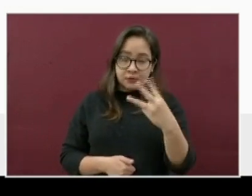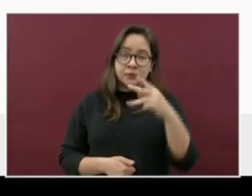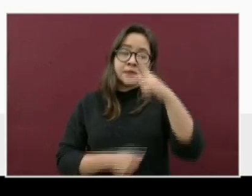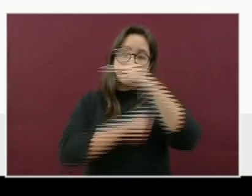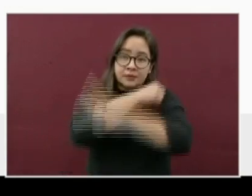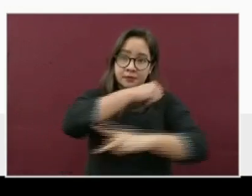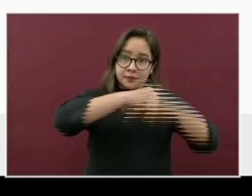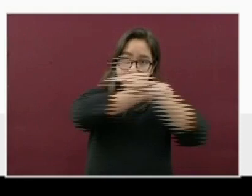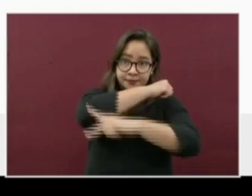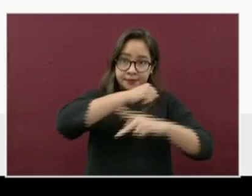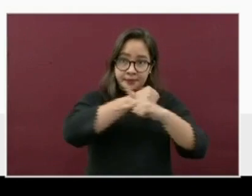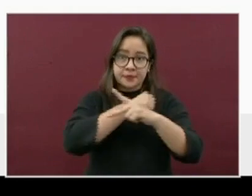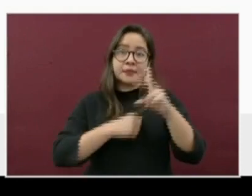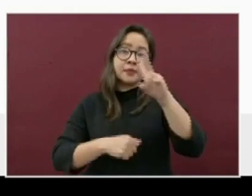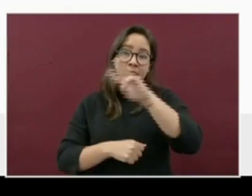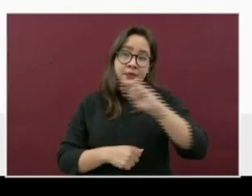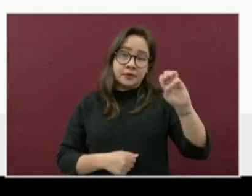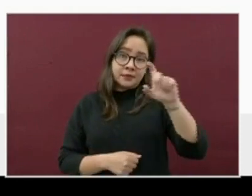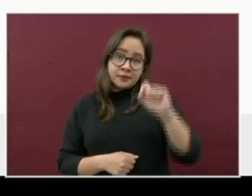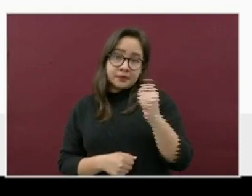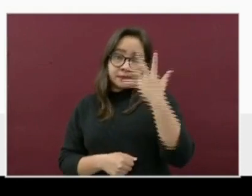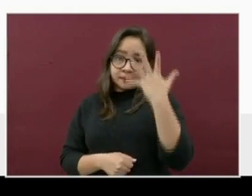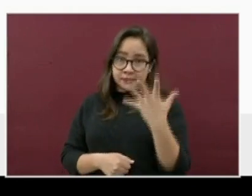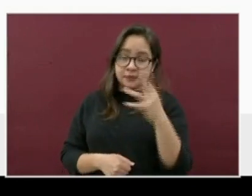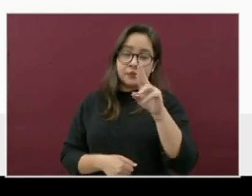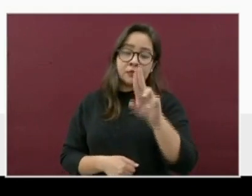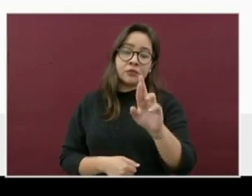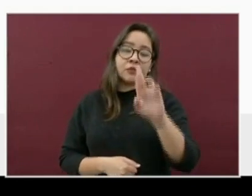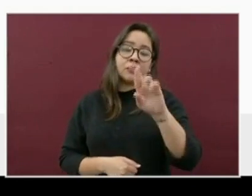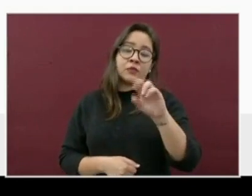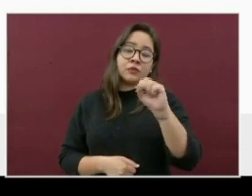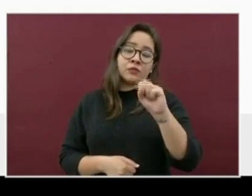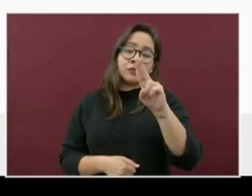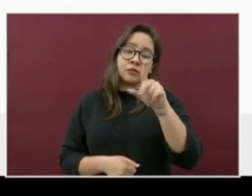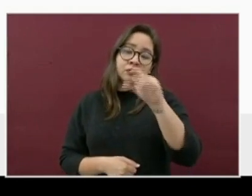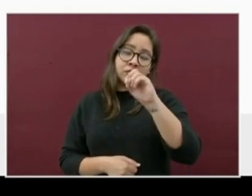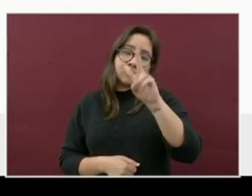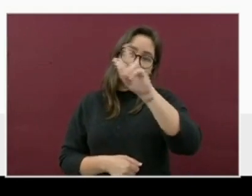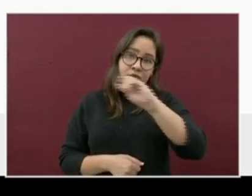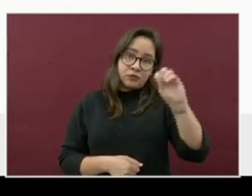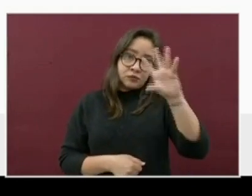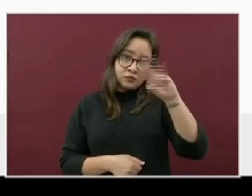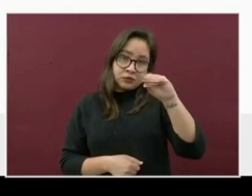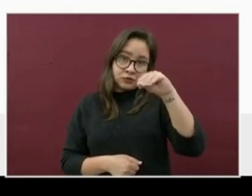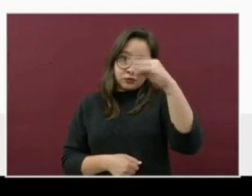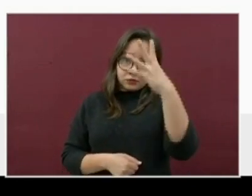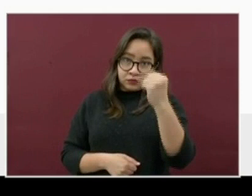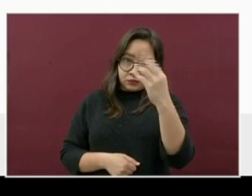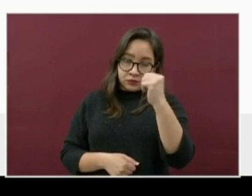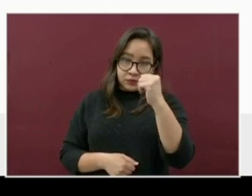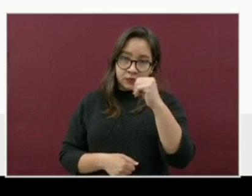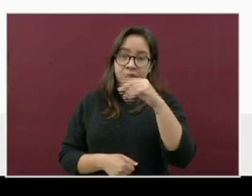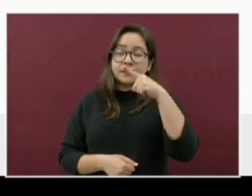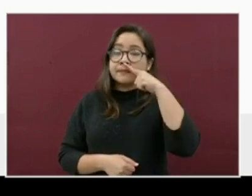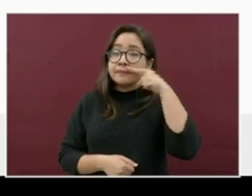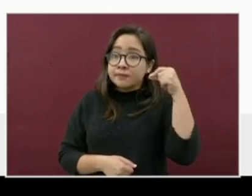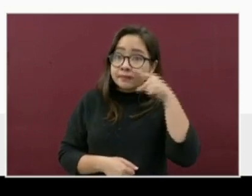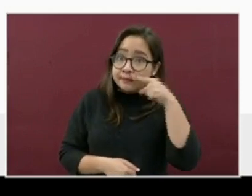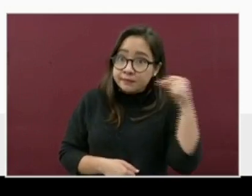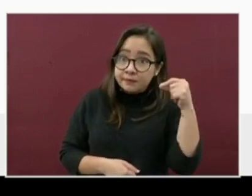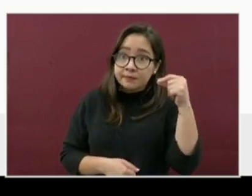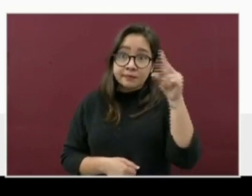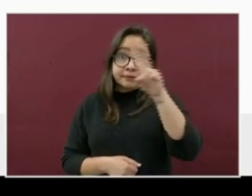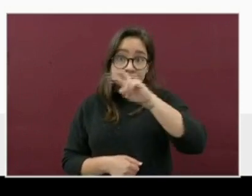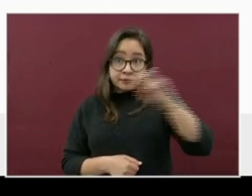Perote, con 325. Y Úrsulo Galván, 299. Emiliano Zapata,